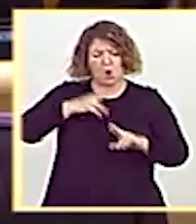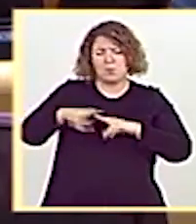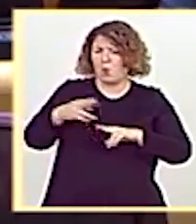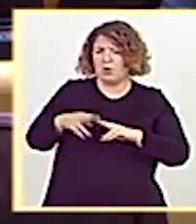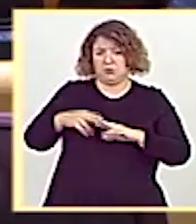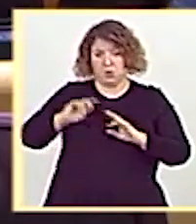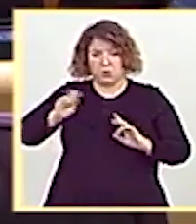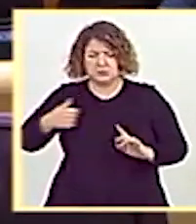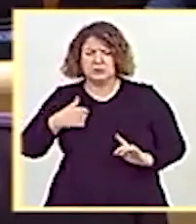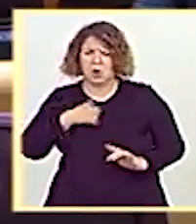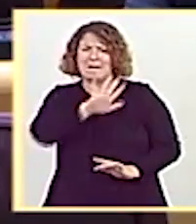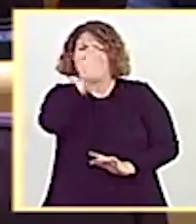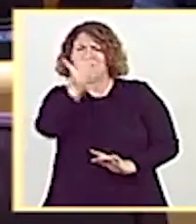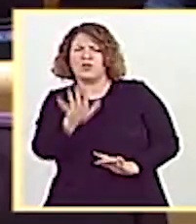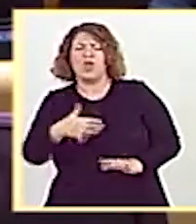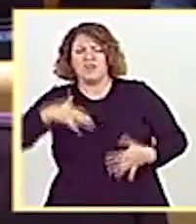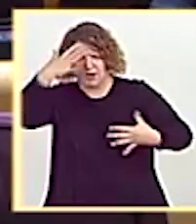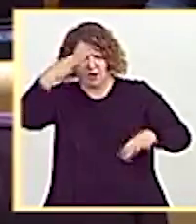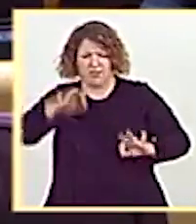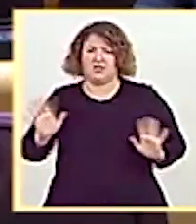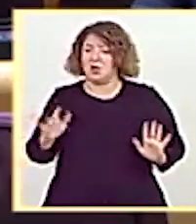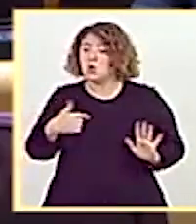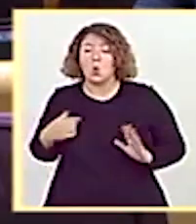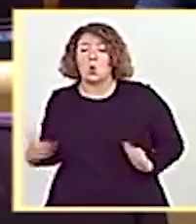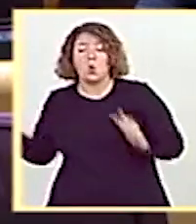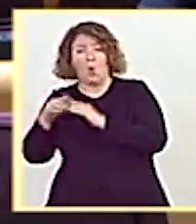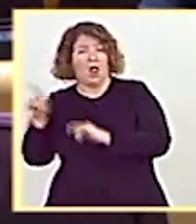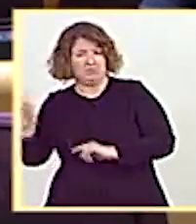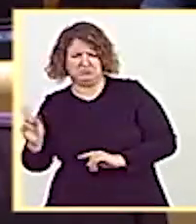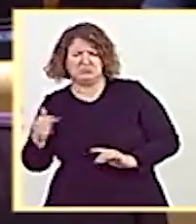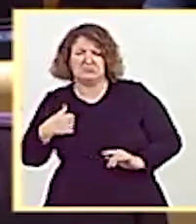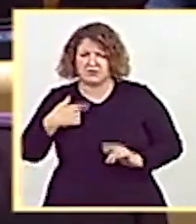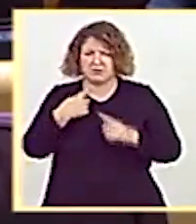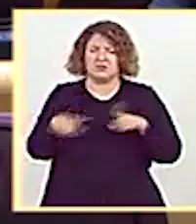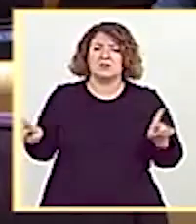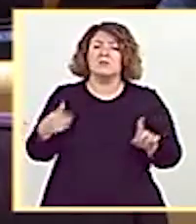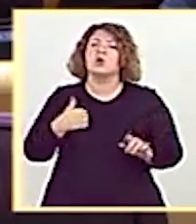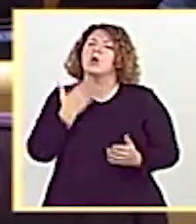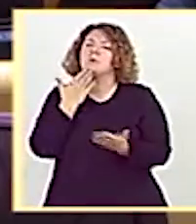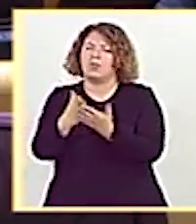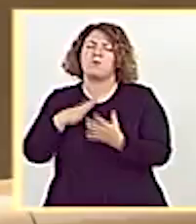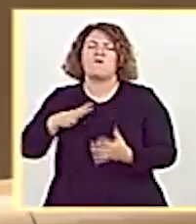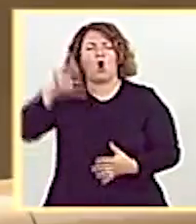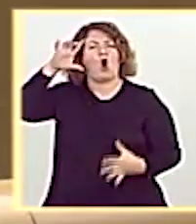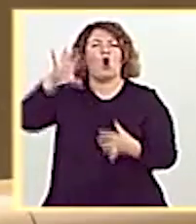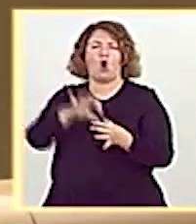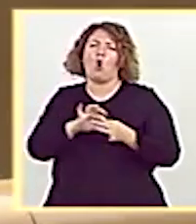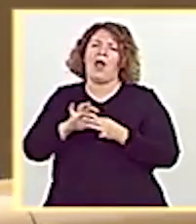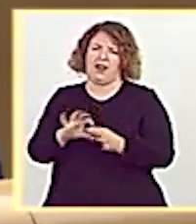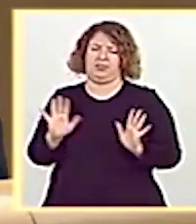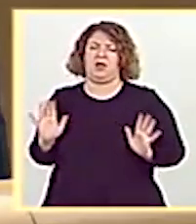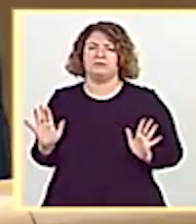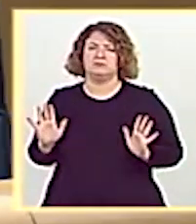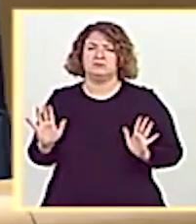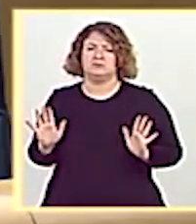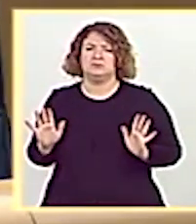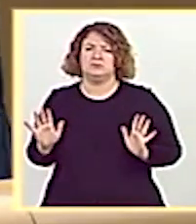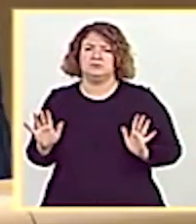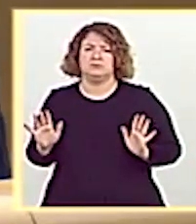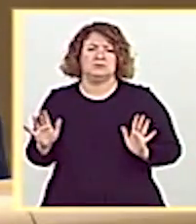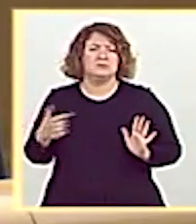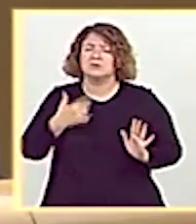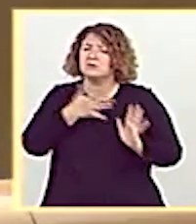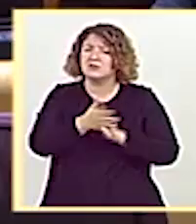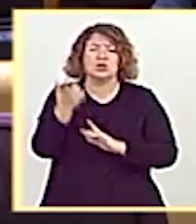presunción de inocencia. No se confunda que nosotros no somos como ustedes. Pero lo que yo sí que le pido, ministra, es coherencia. Y le pido que rechace